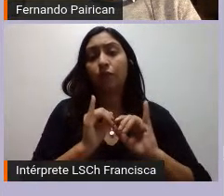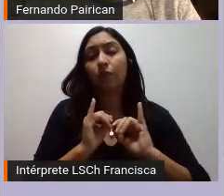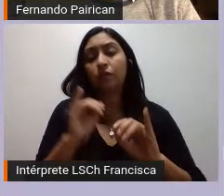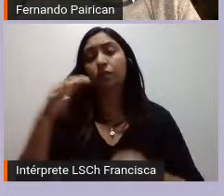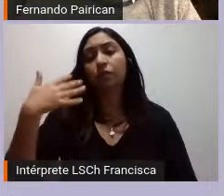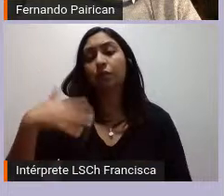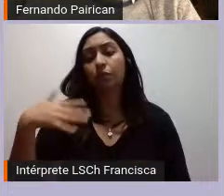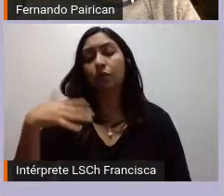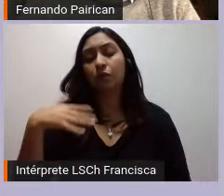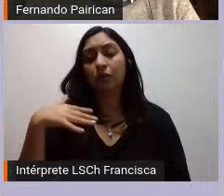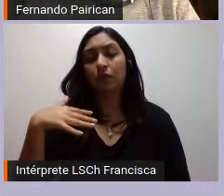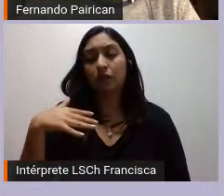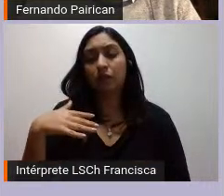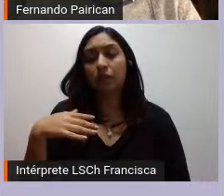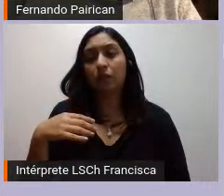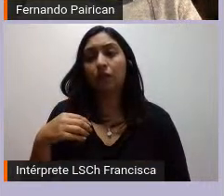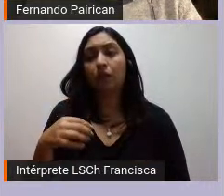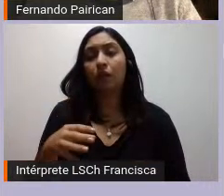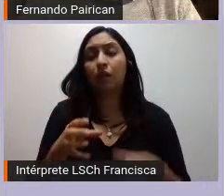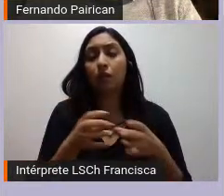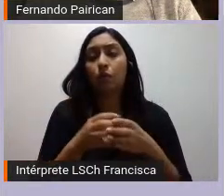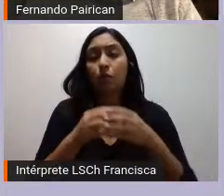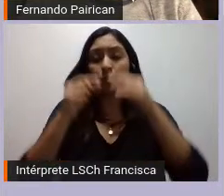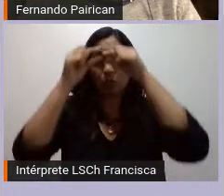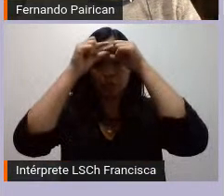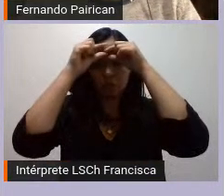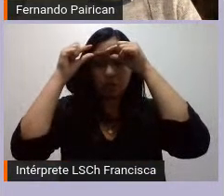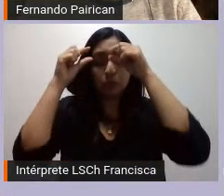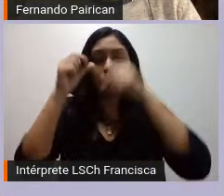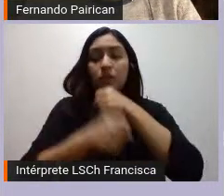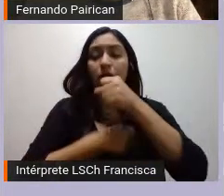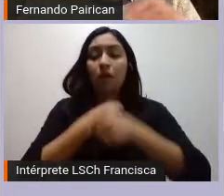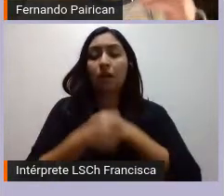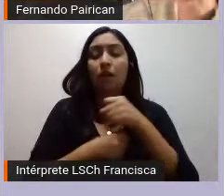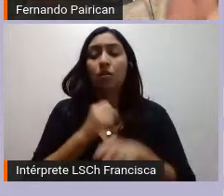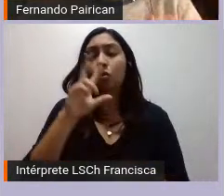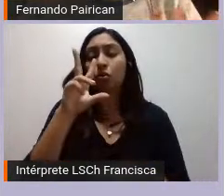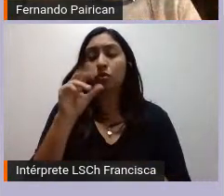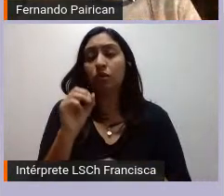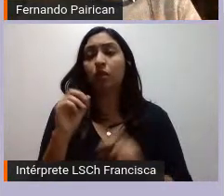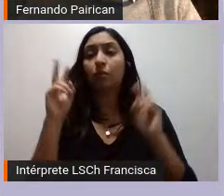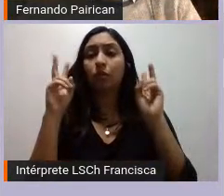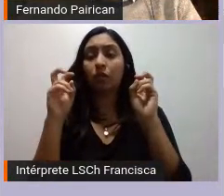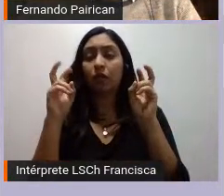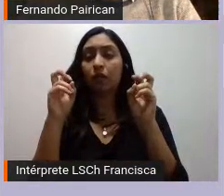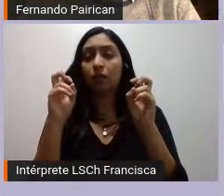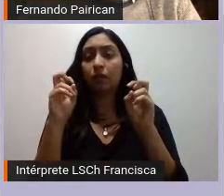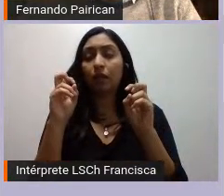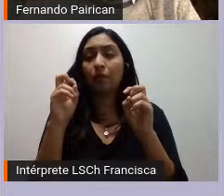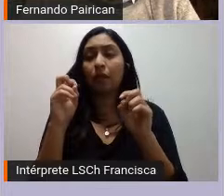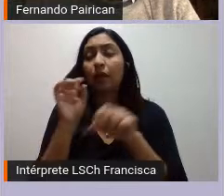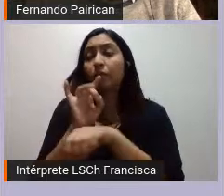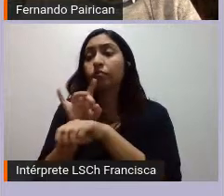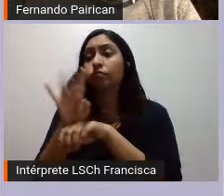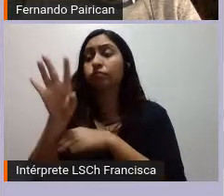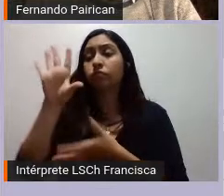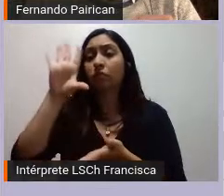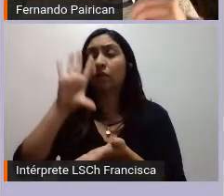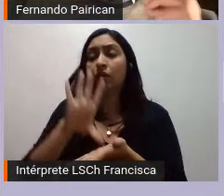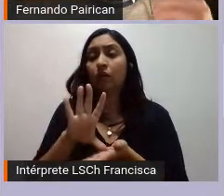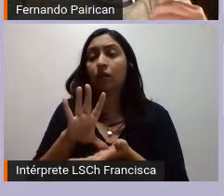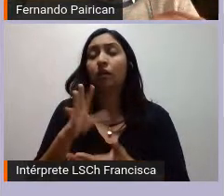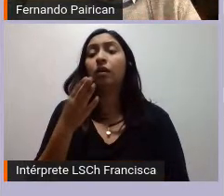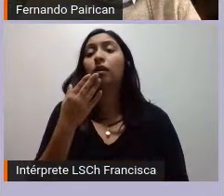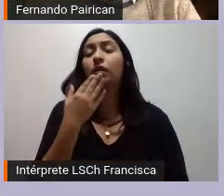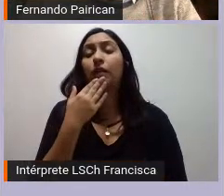a la década de los 80, tanto por el exilio como también por su conectividad, y eso es importante, los pueblos originarios siempre